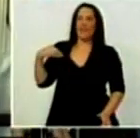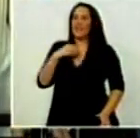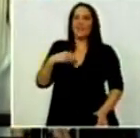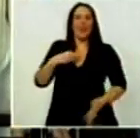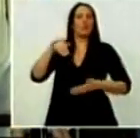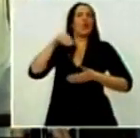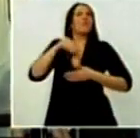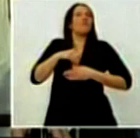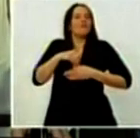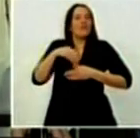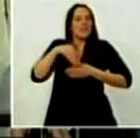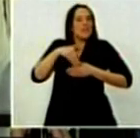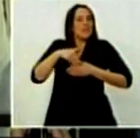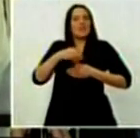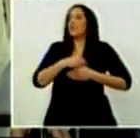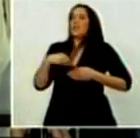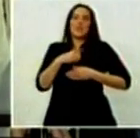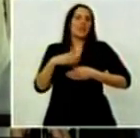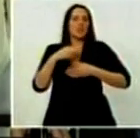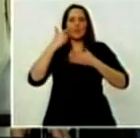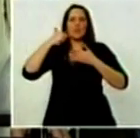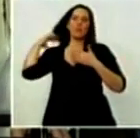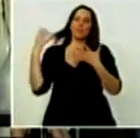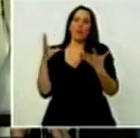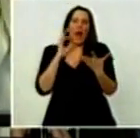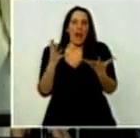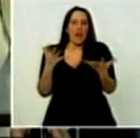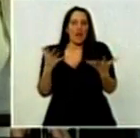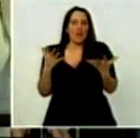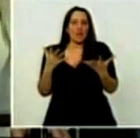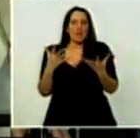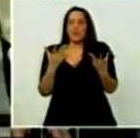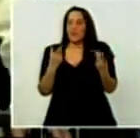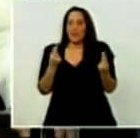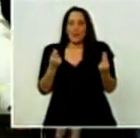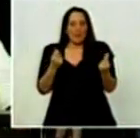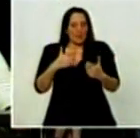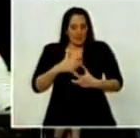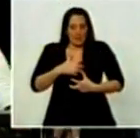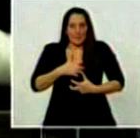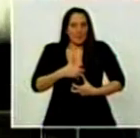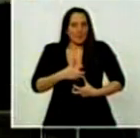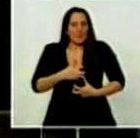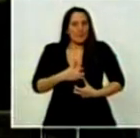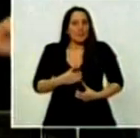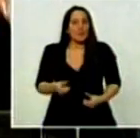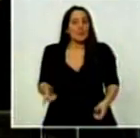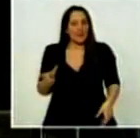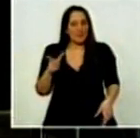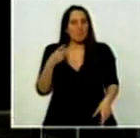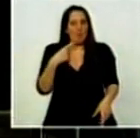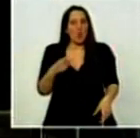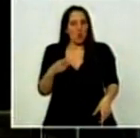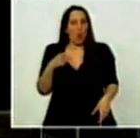un tufillo, un gusto a centralismo,